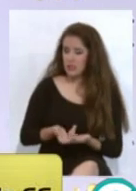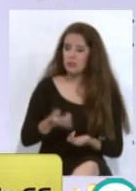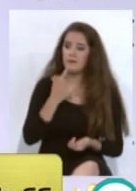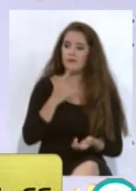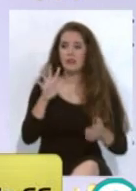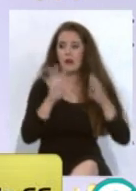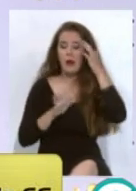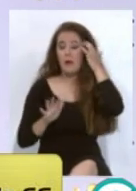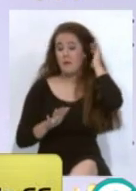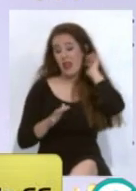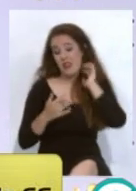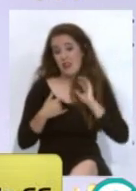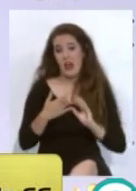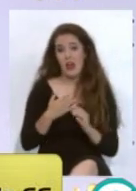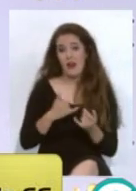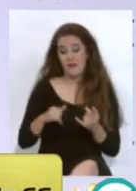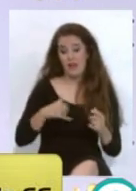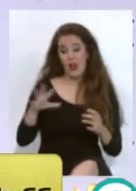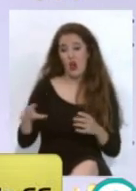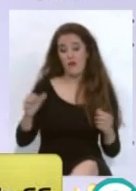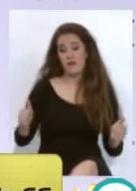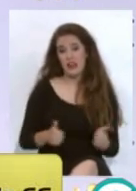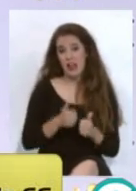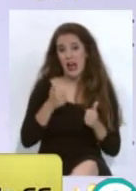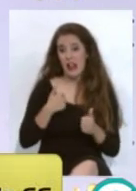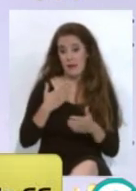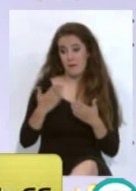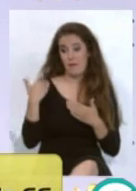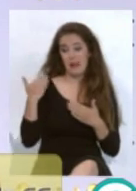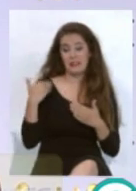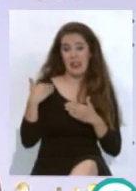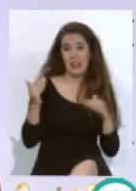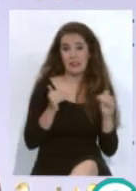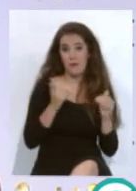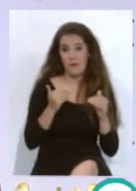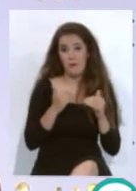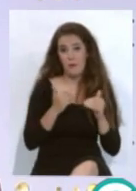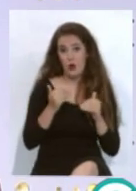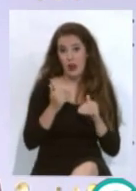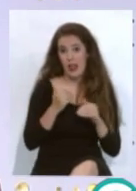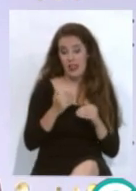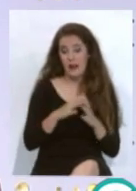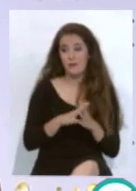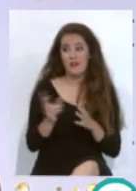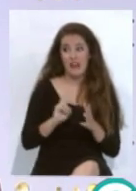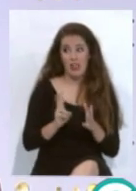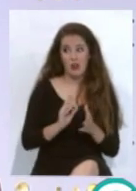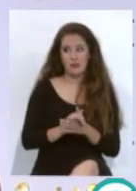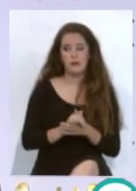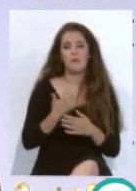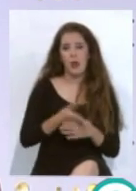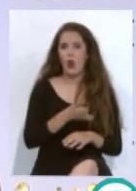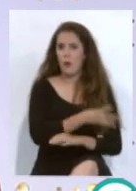cogido ese final de igual que hizo en la pasada temporada del Valladolid, pero sorprendentemente un Mallorca con